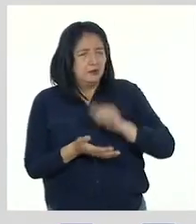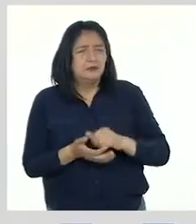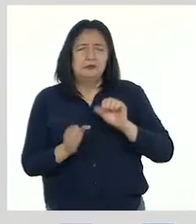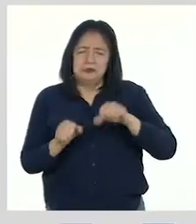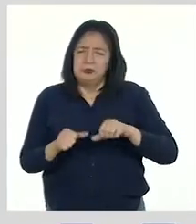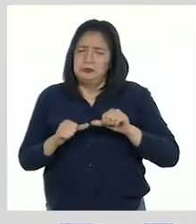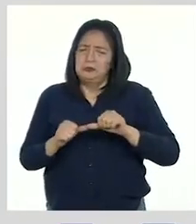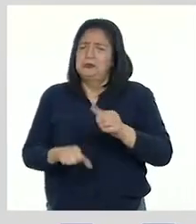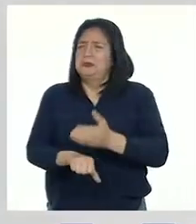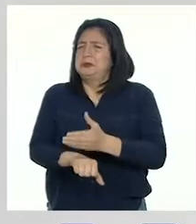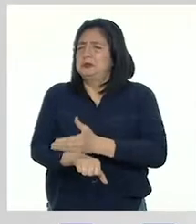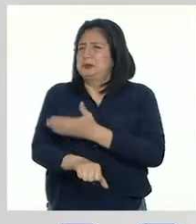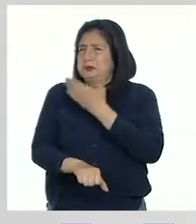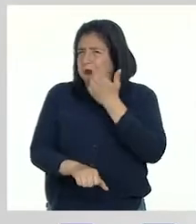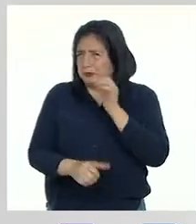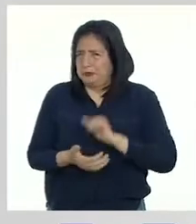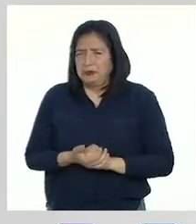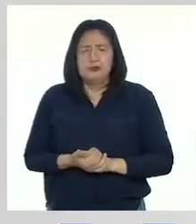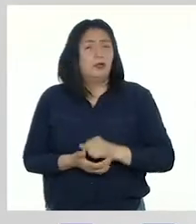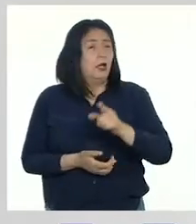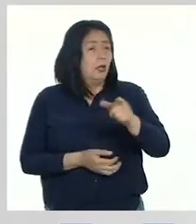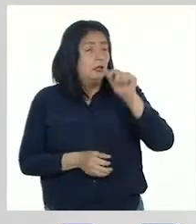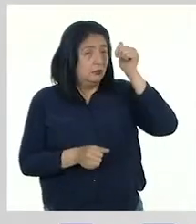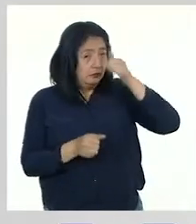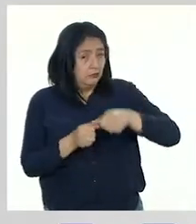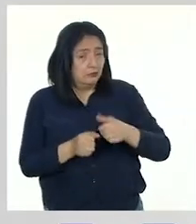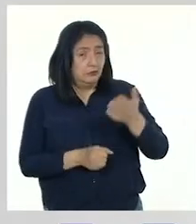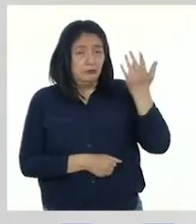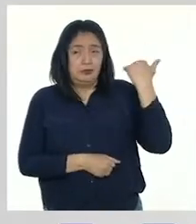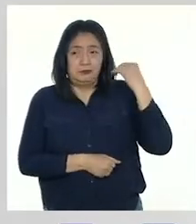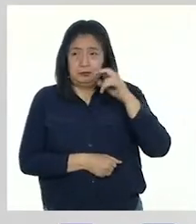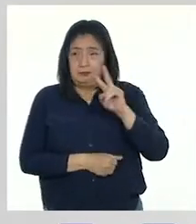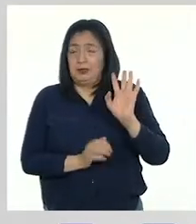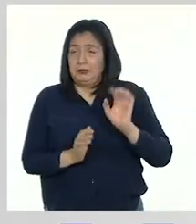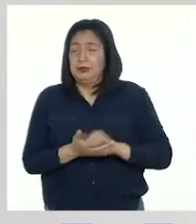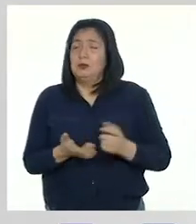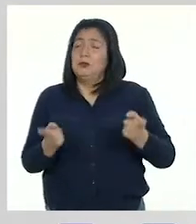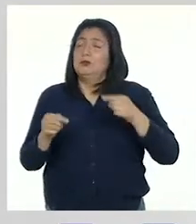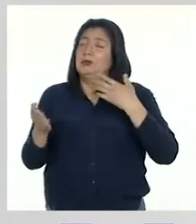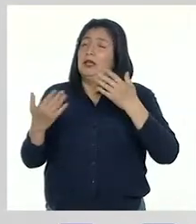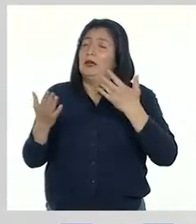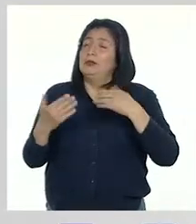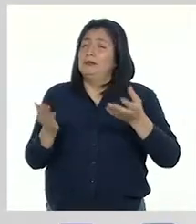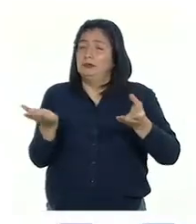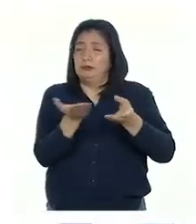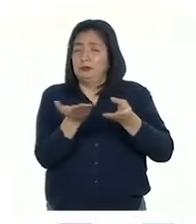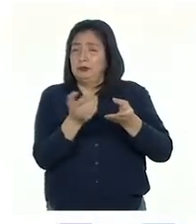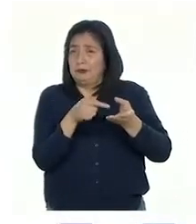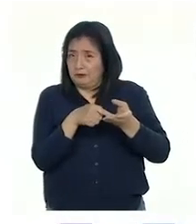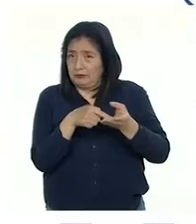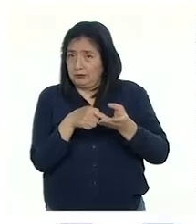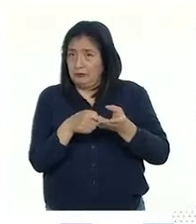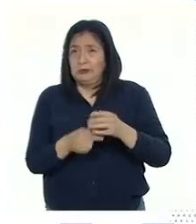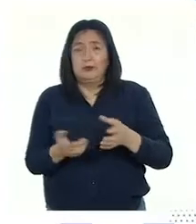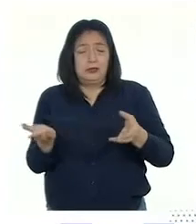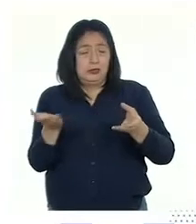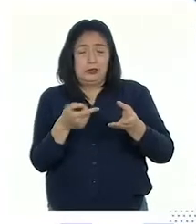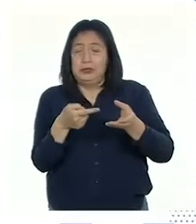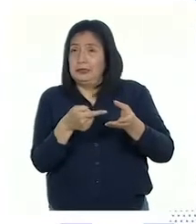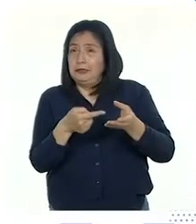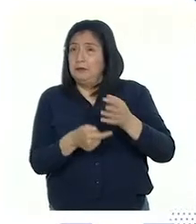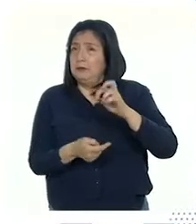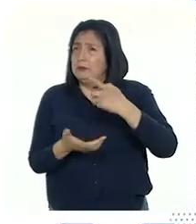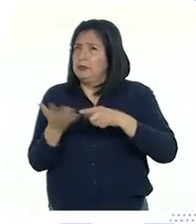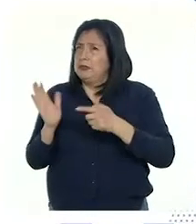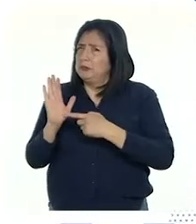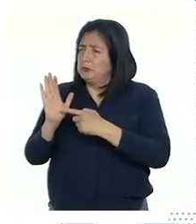continuar mejorando. Recordemos lo que vimos en un programa anterior cuando hablamos del portafolio. El portafolio nos